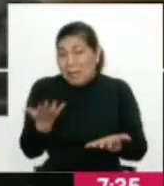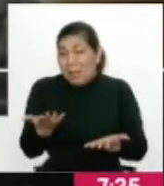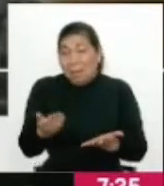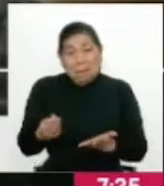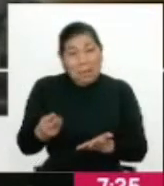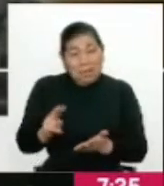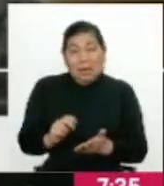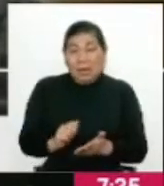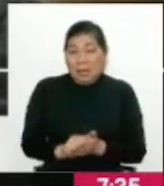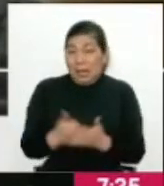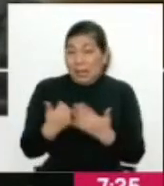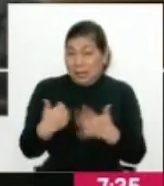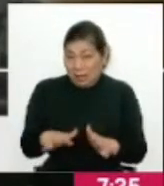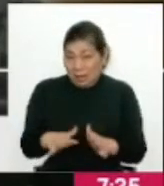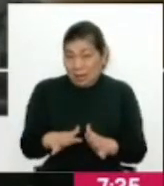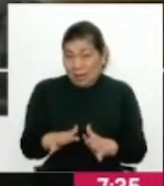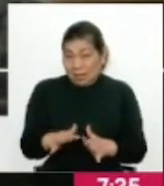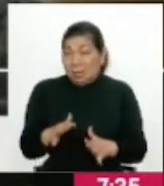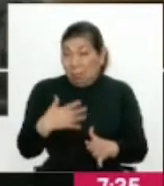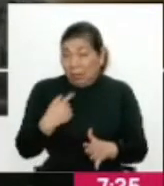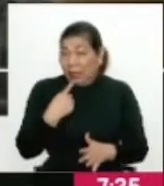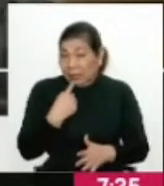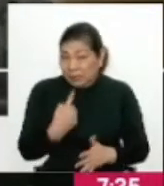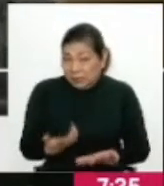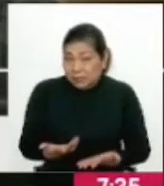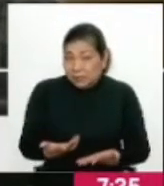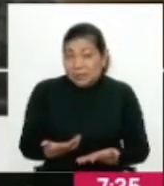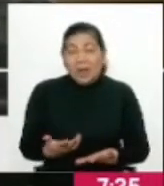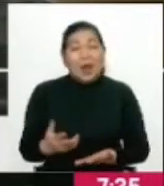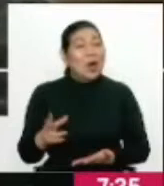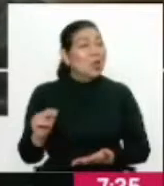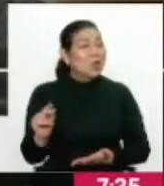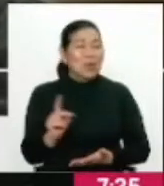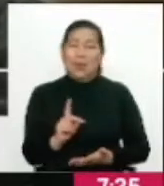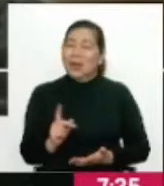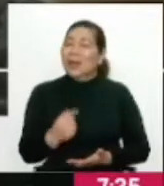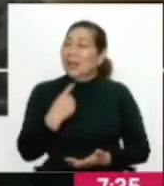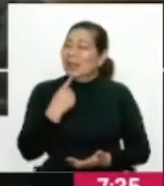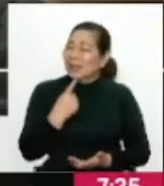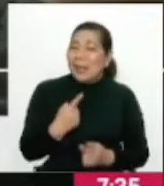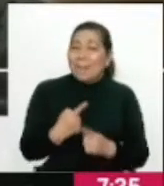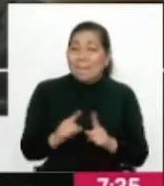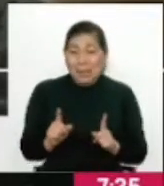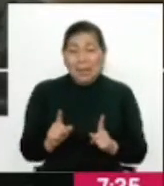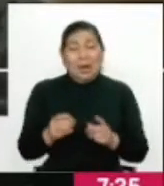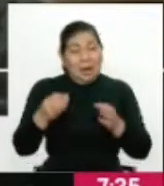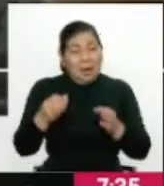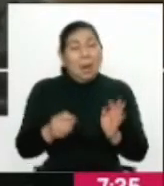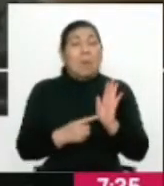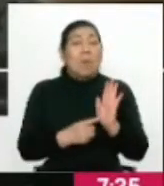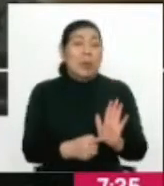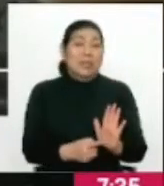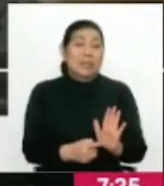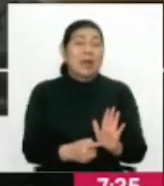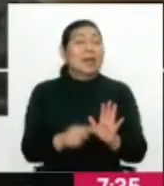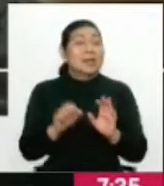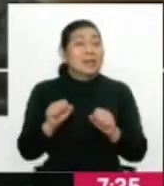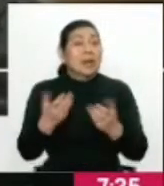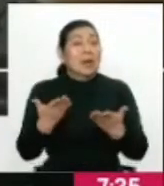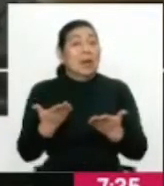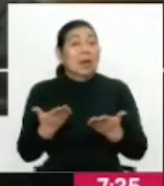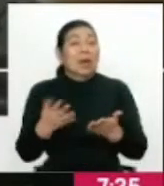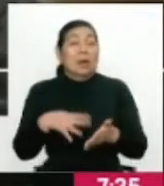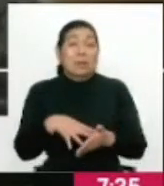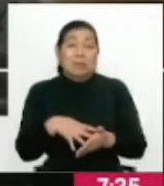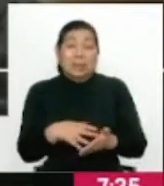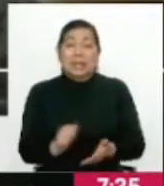muy grave. ¿Ha llegado ese momento? No es chao que se contagien, pero la vida real nos muestra eso. Si es uno